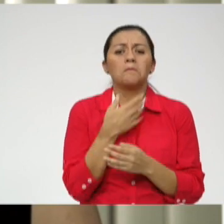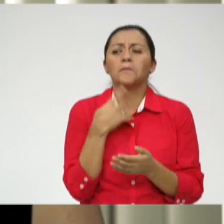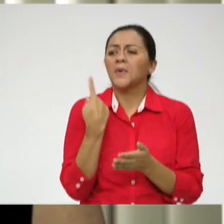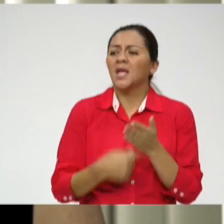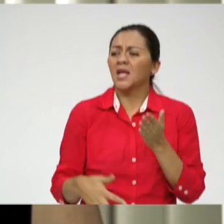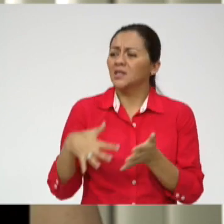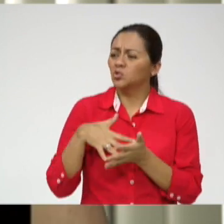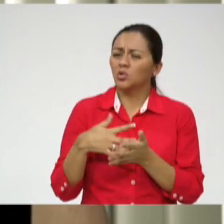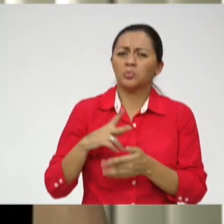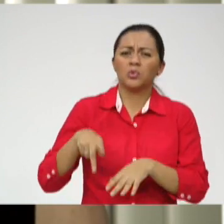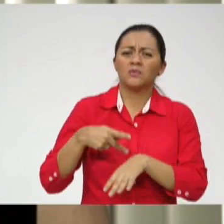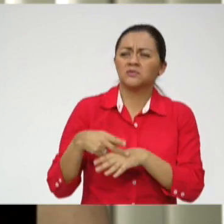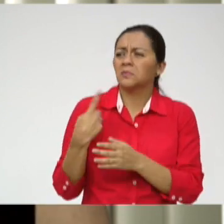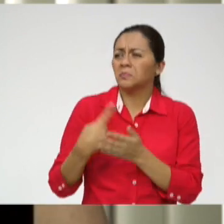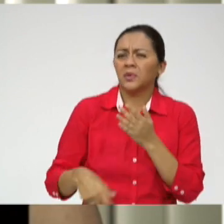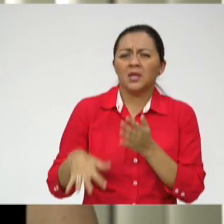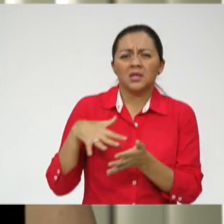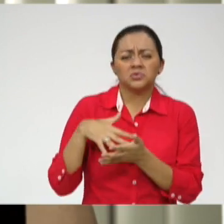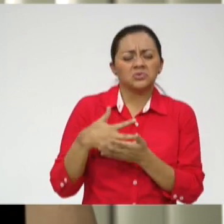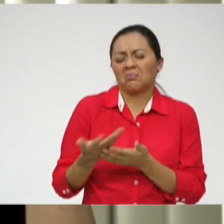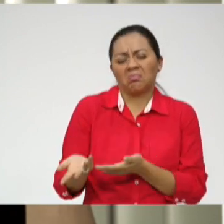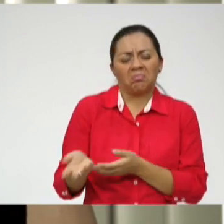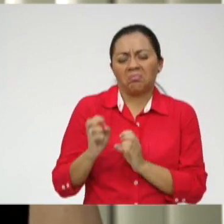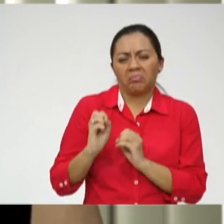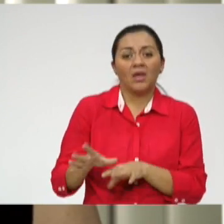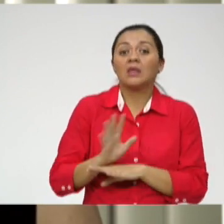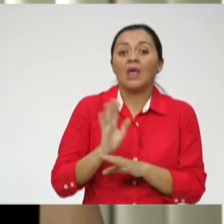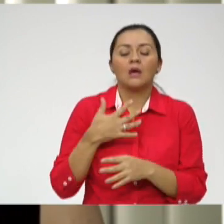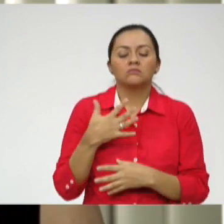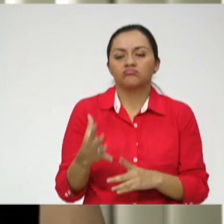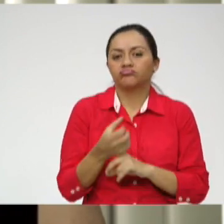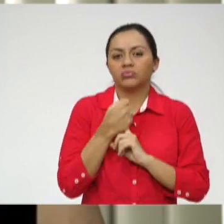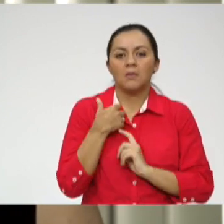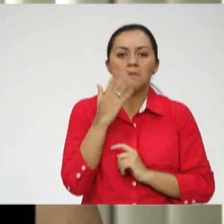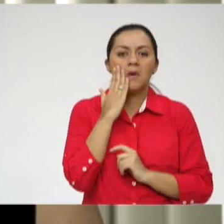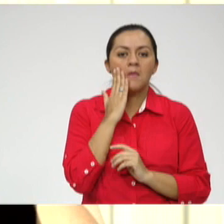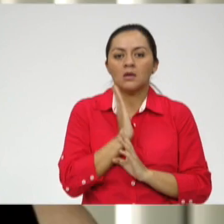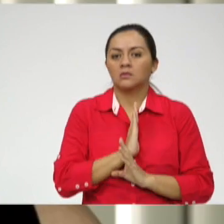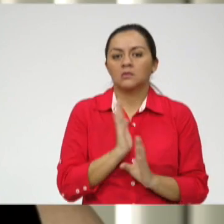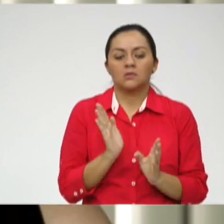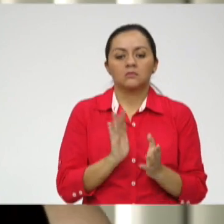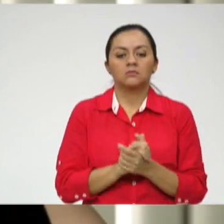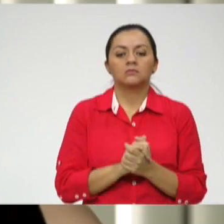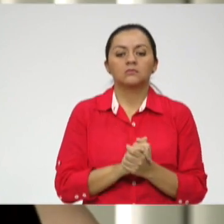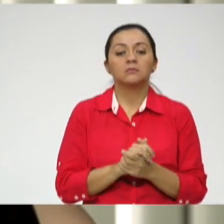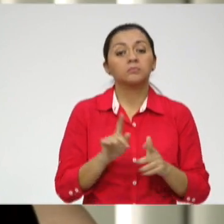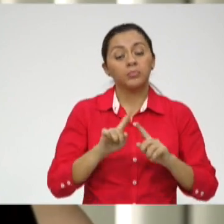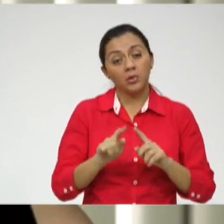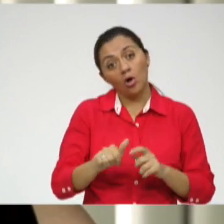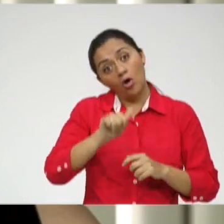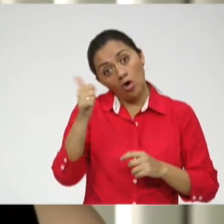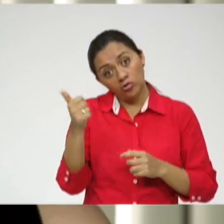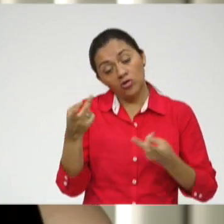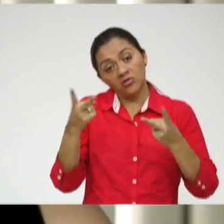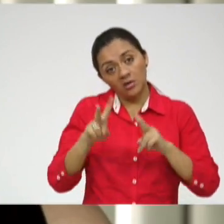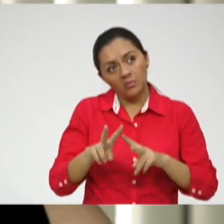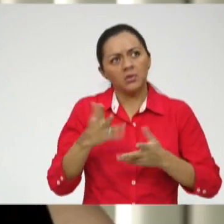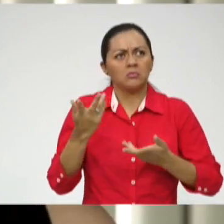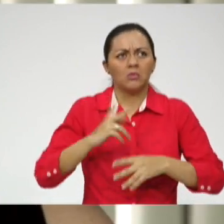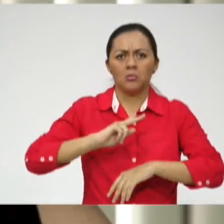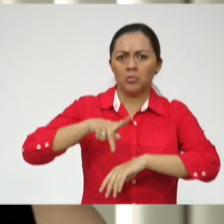qué ser profesional? ¿Para qué estudiar? ¿Para qué generar otras alternativas? También pueden ser otras cosas. Pueden ser